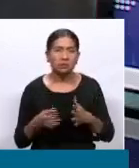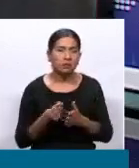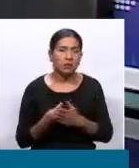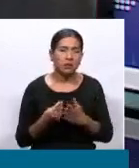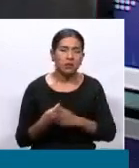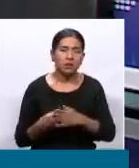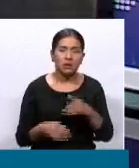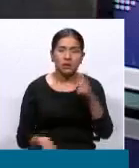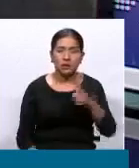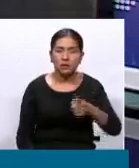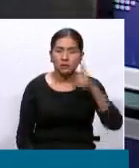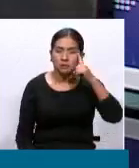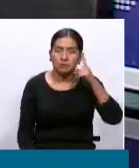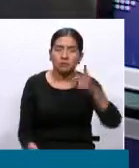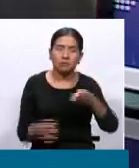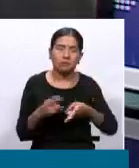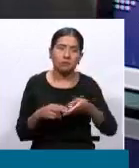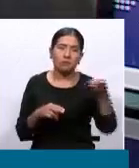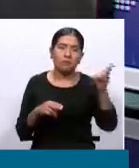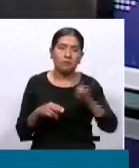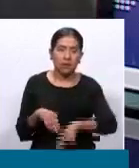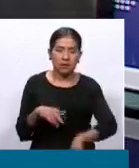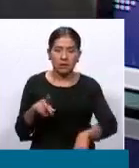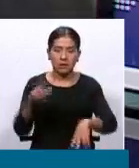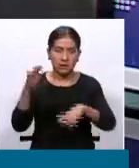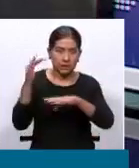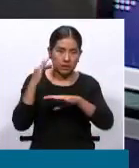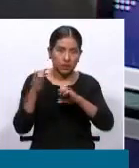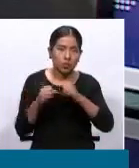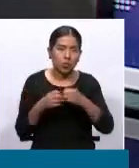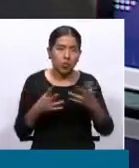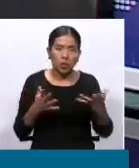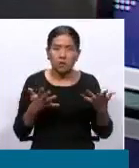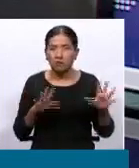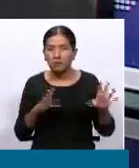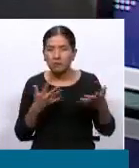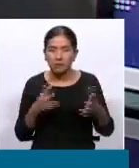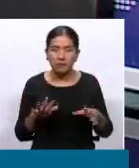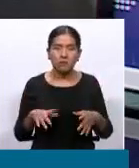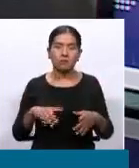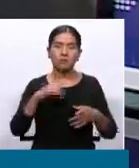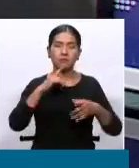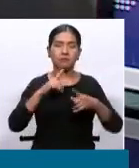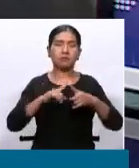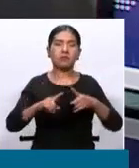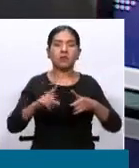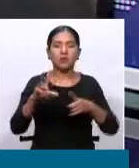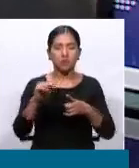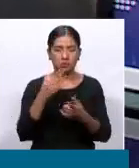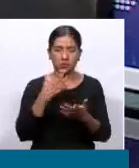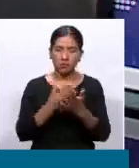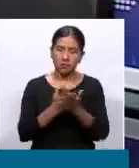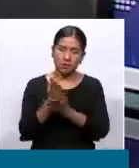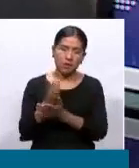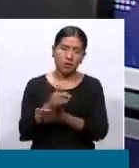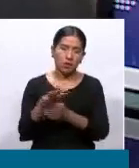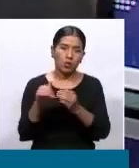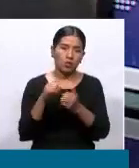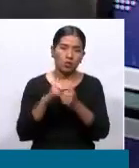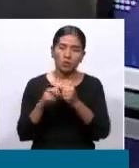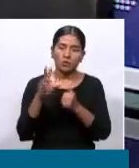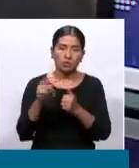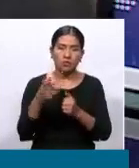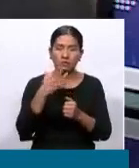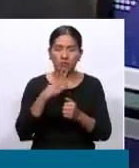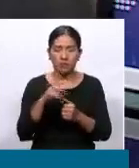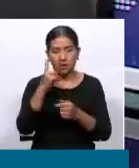más que le tocaría recibir a Santa Cruz? Que entiendo, no justifica lo que está pasando hasta el momento, más bien sería un